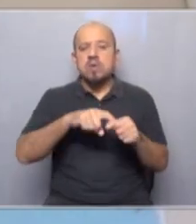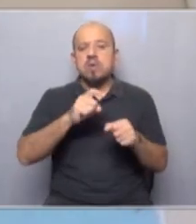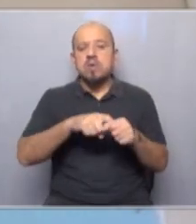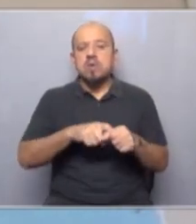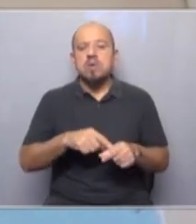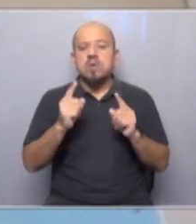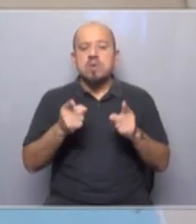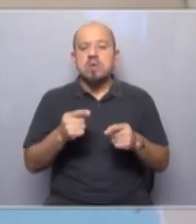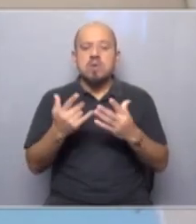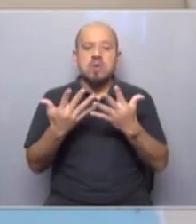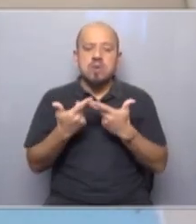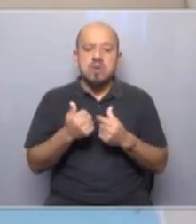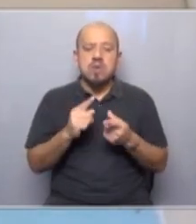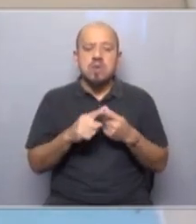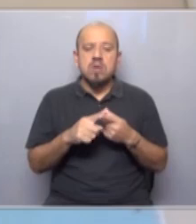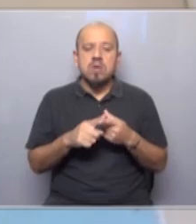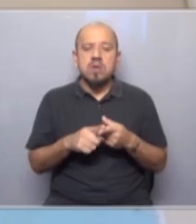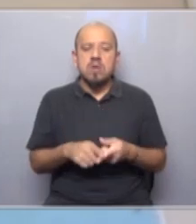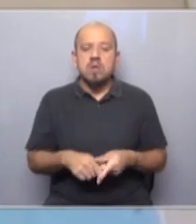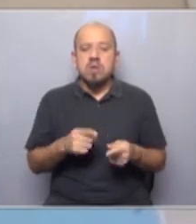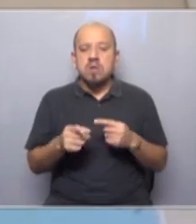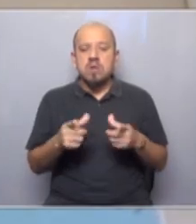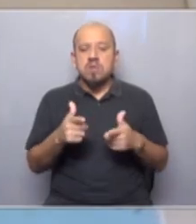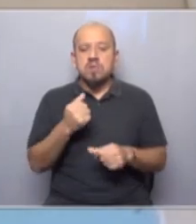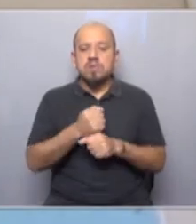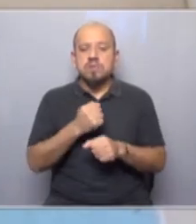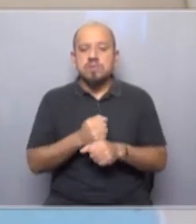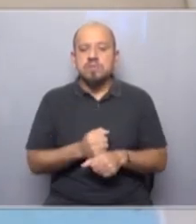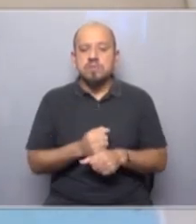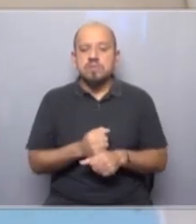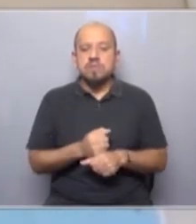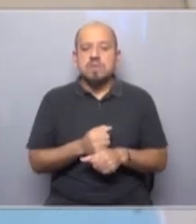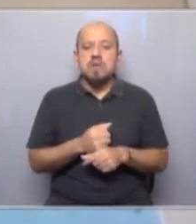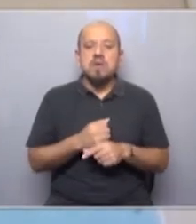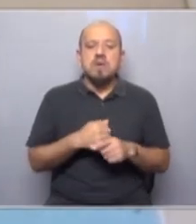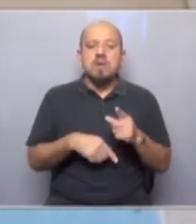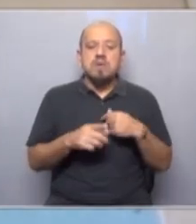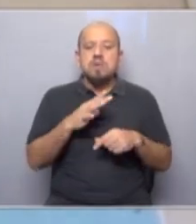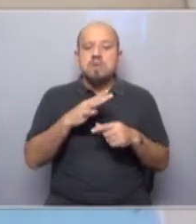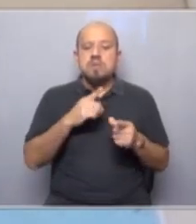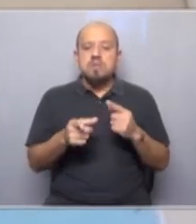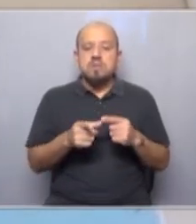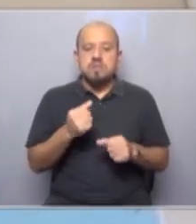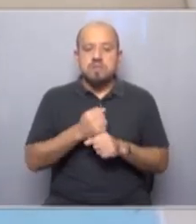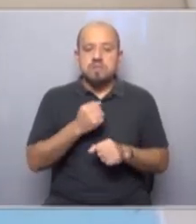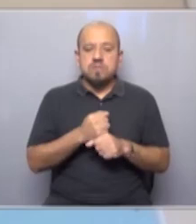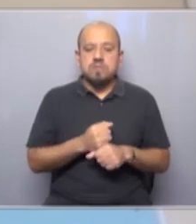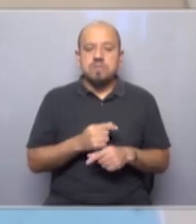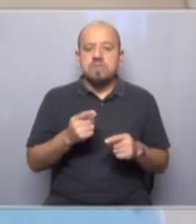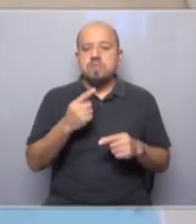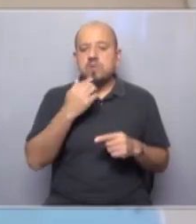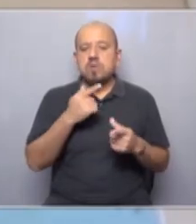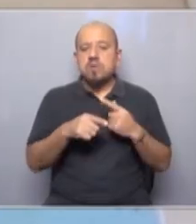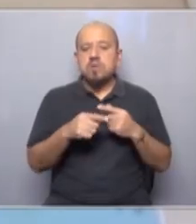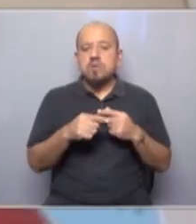también organizan a los que están en el desempleo, a la humanidad superflua, a los que tienen trabajo tiempo medio, por